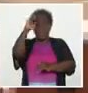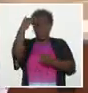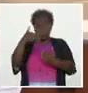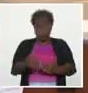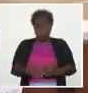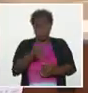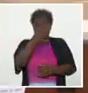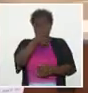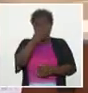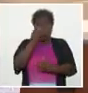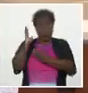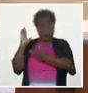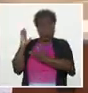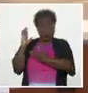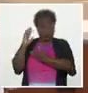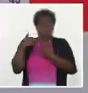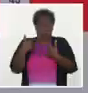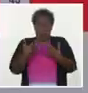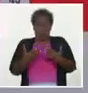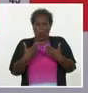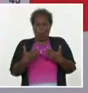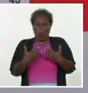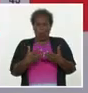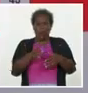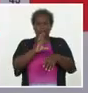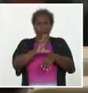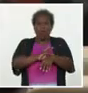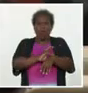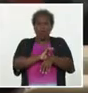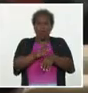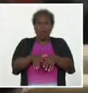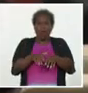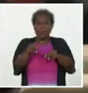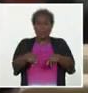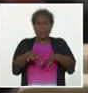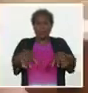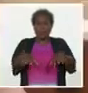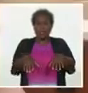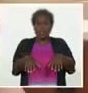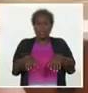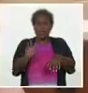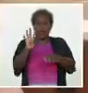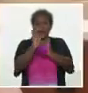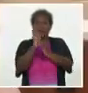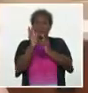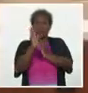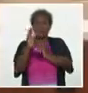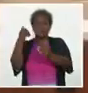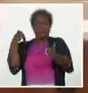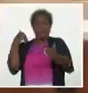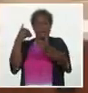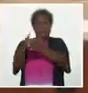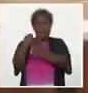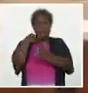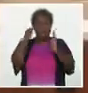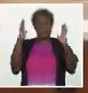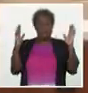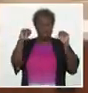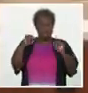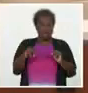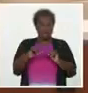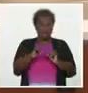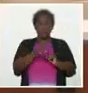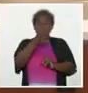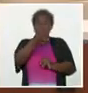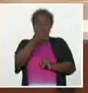Miranda, explicó el comportamiento de la COVID-19 en los primeros cuatro meses del año. informó sobre el aumento de los casos